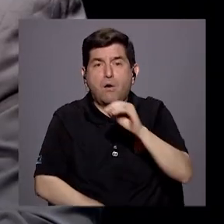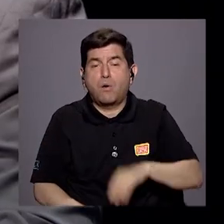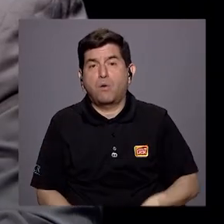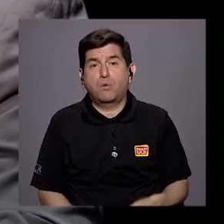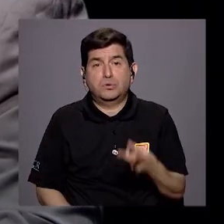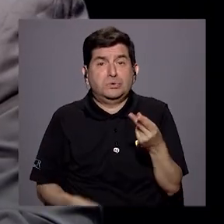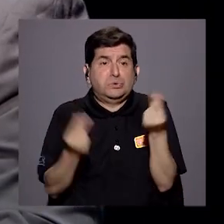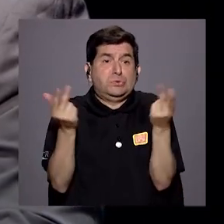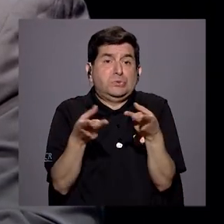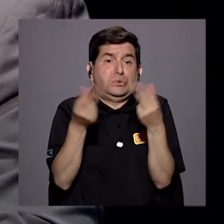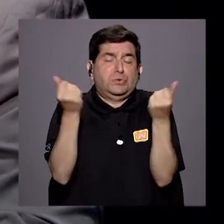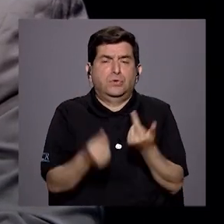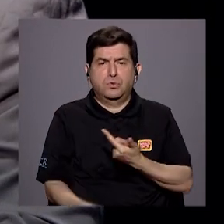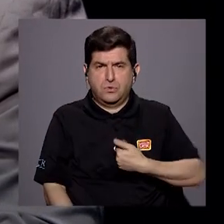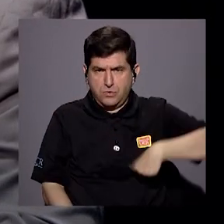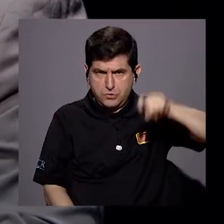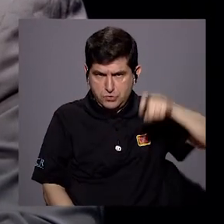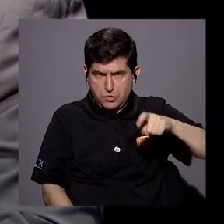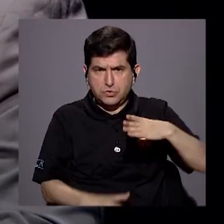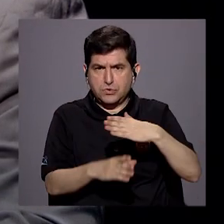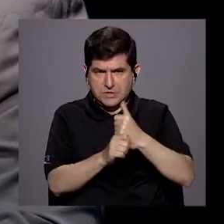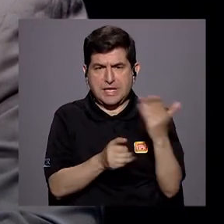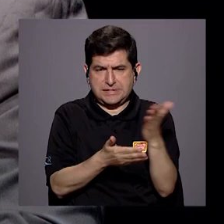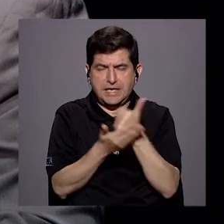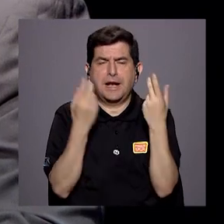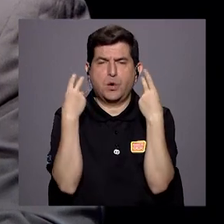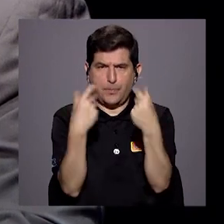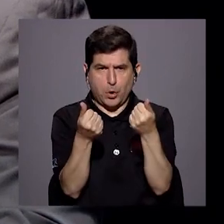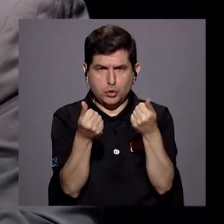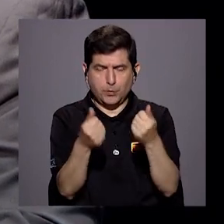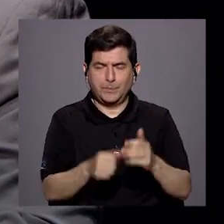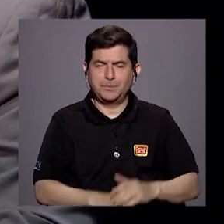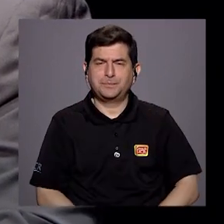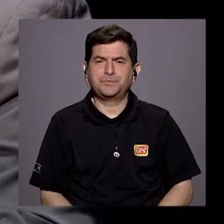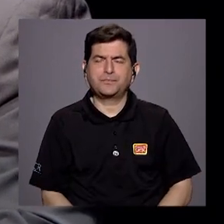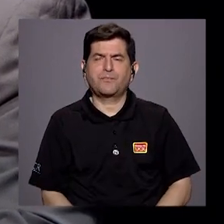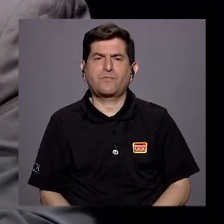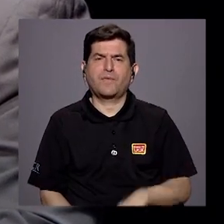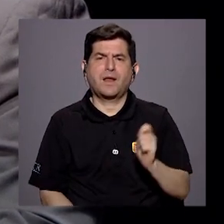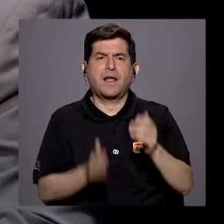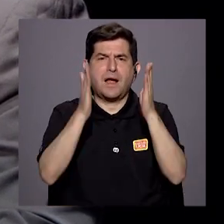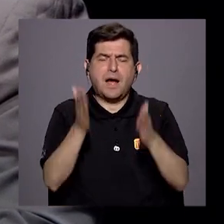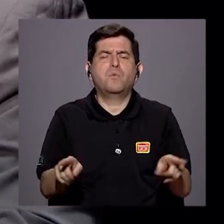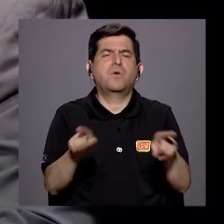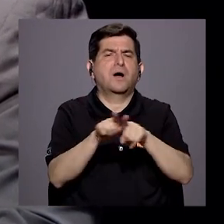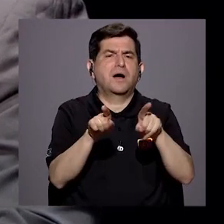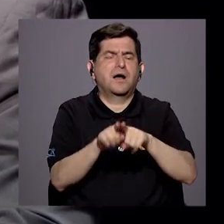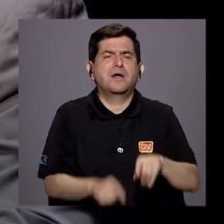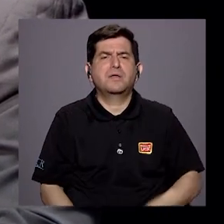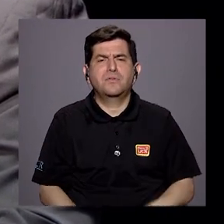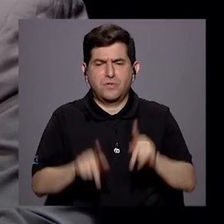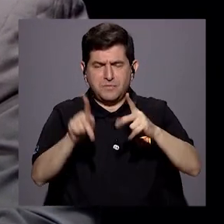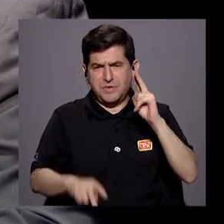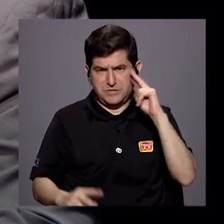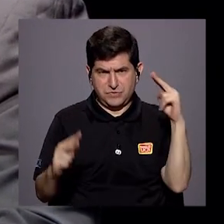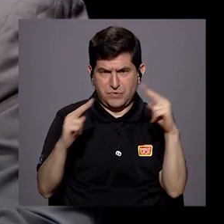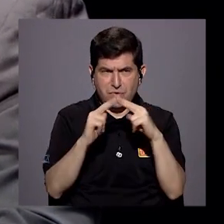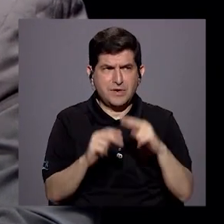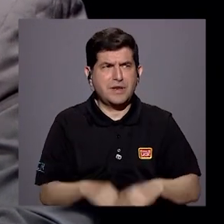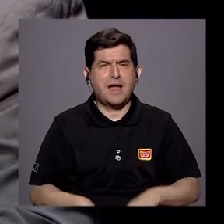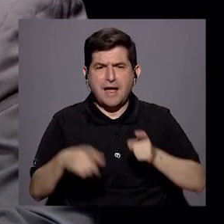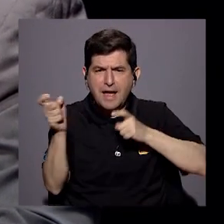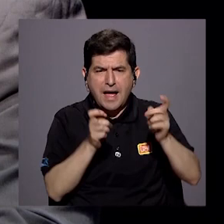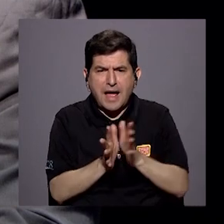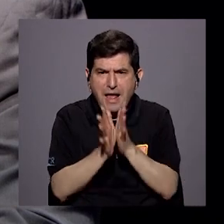En eso tenemos que hacer algo y ojalá que pudiéramos hacer algo pronto. Como abogado, pero también sobre todo como un conocedor de la administración pública